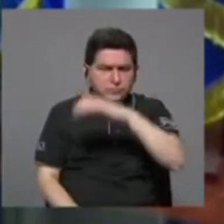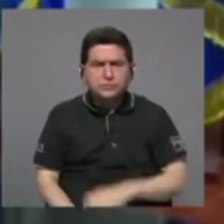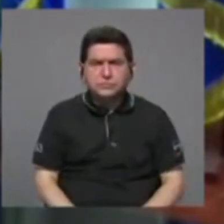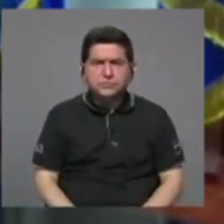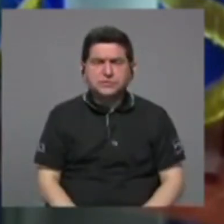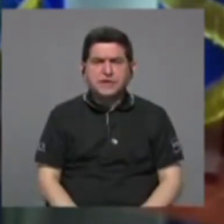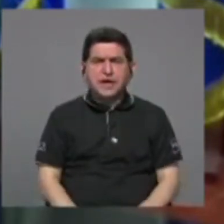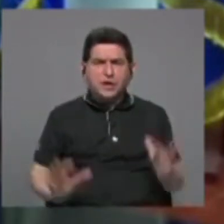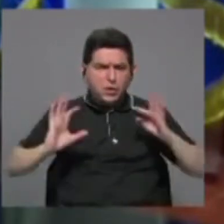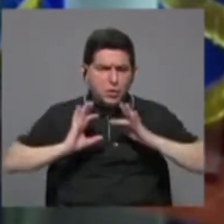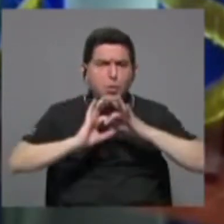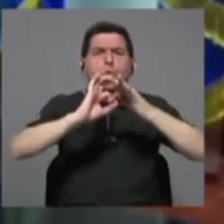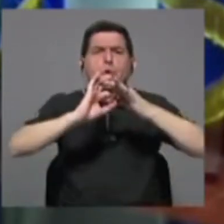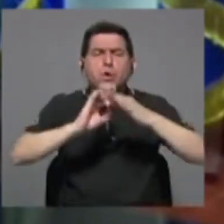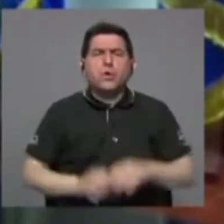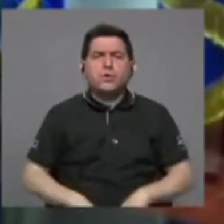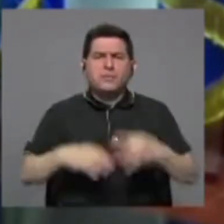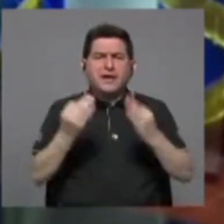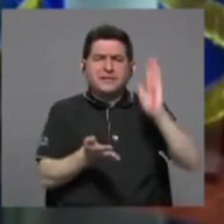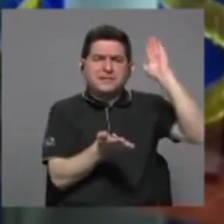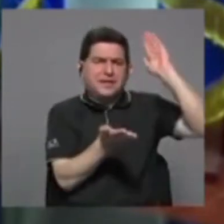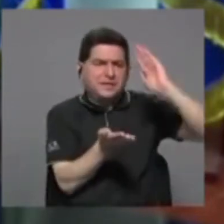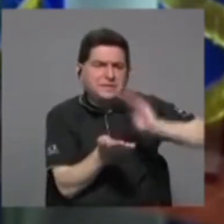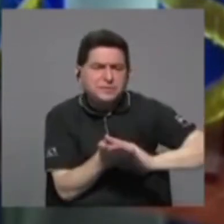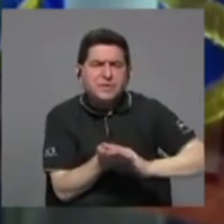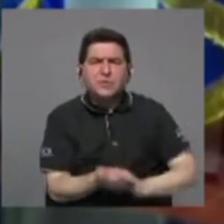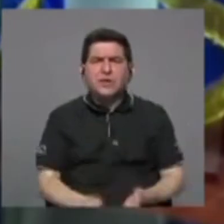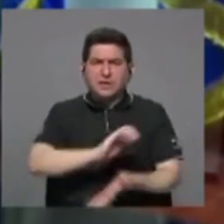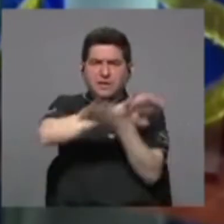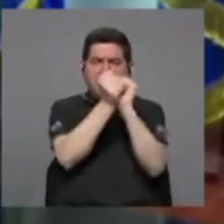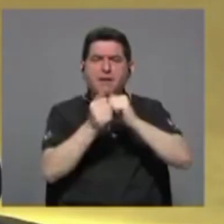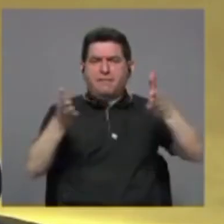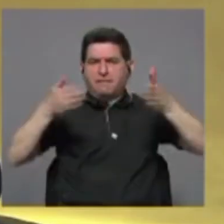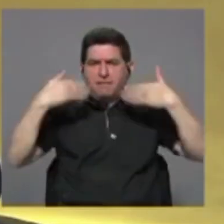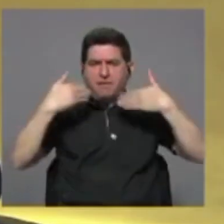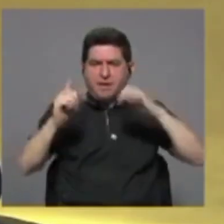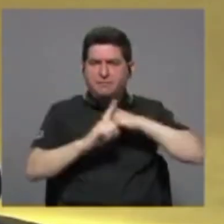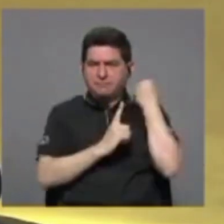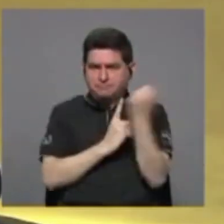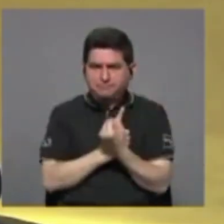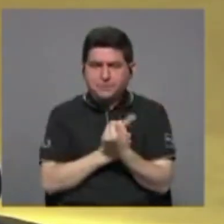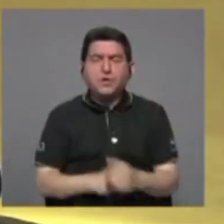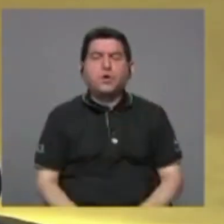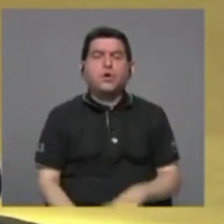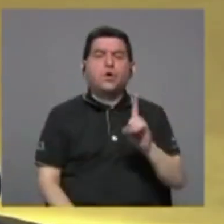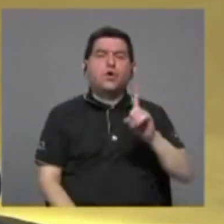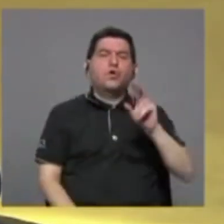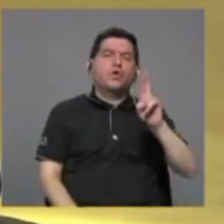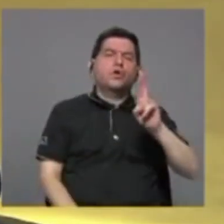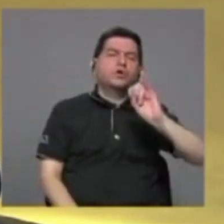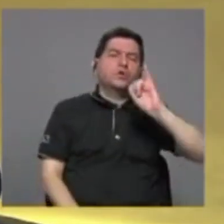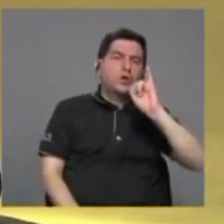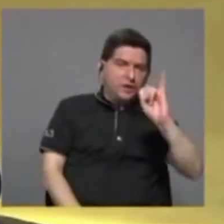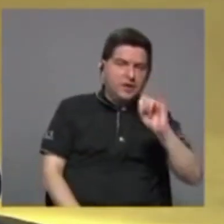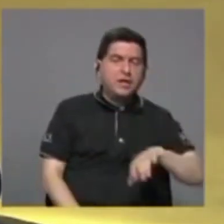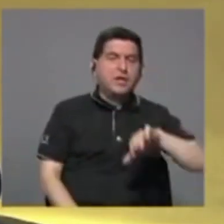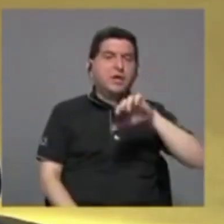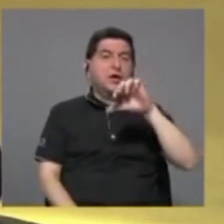sinergias y adaptación y mitigación al cambio climático. Doctor Ibrahim, otro aspecto que